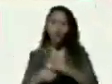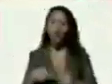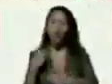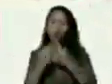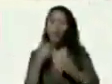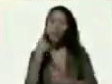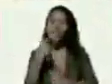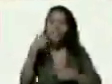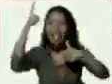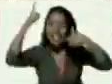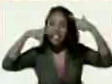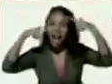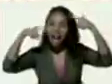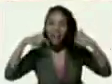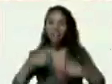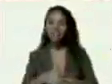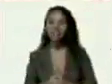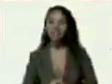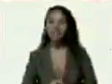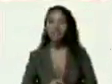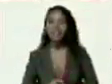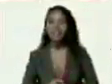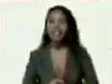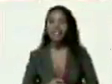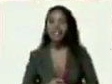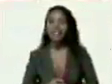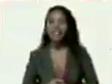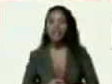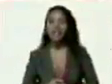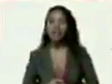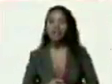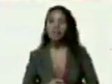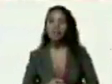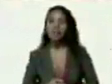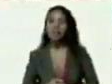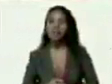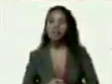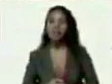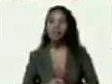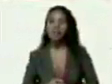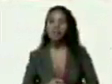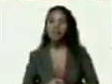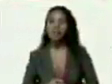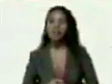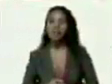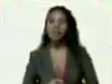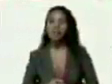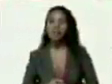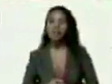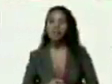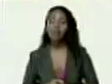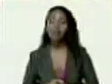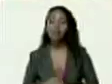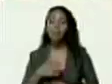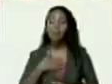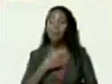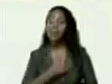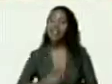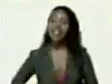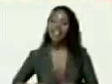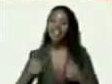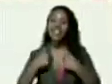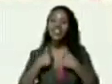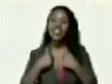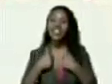mi comandante Chávez y voy a eh mi presidente lo que pasa es que